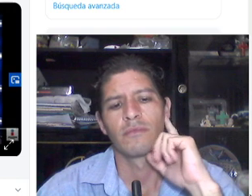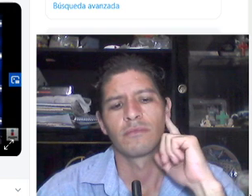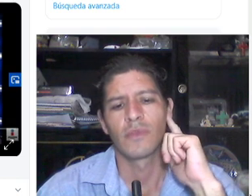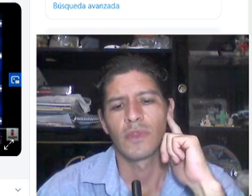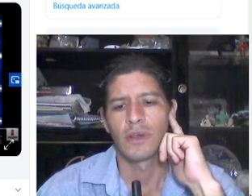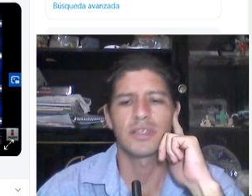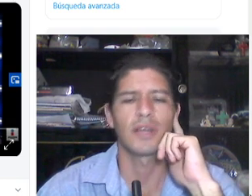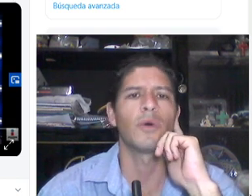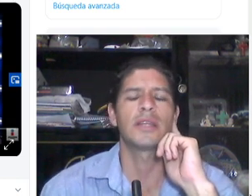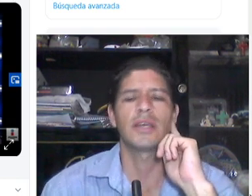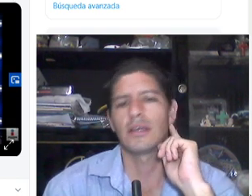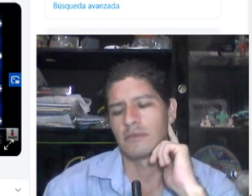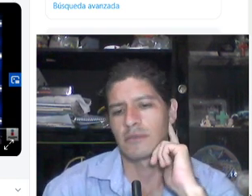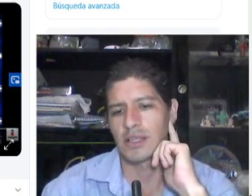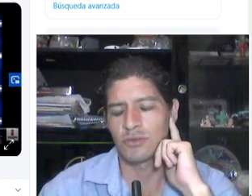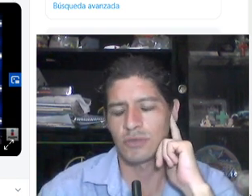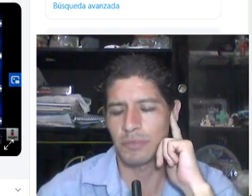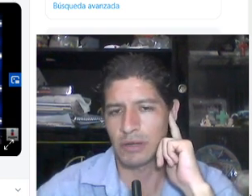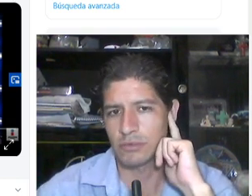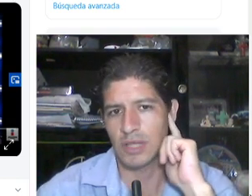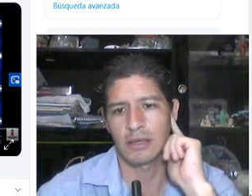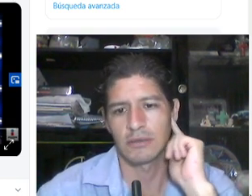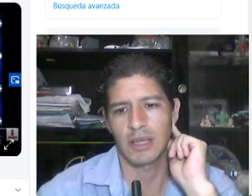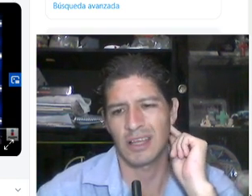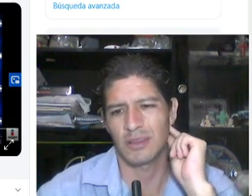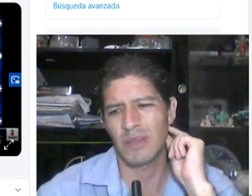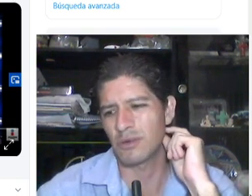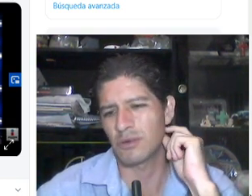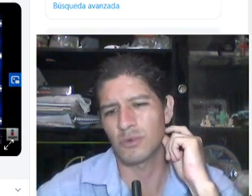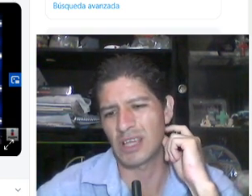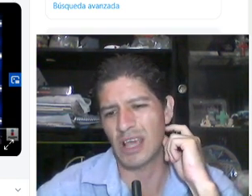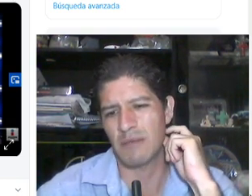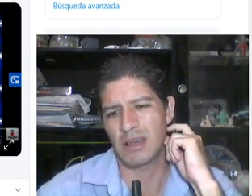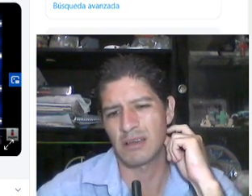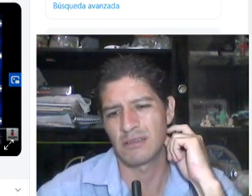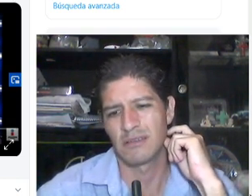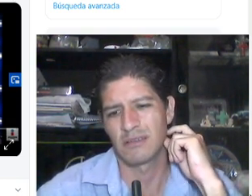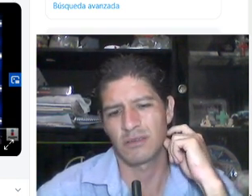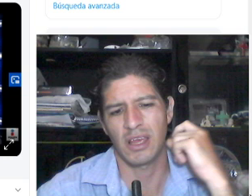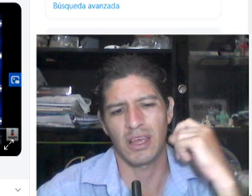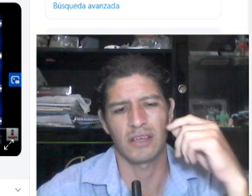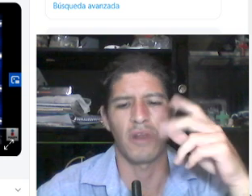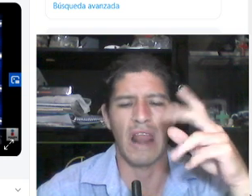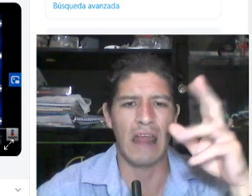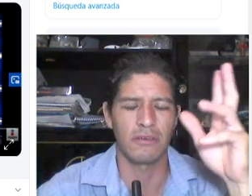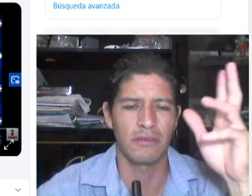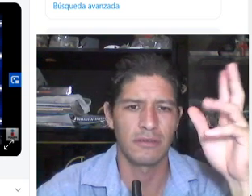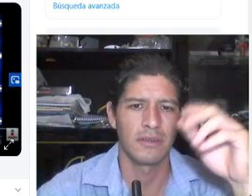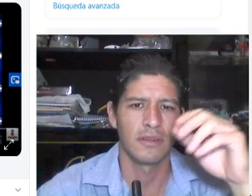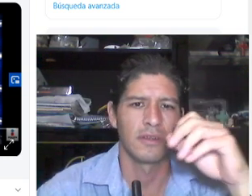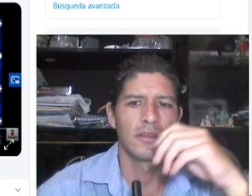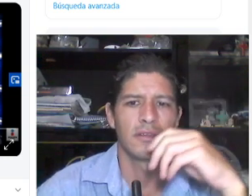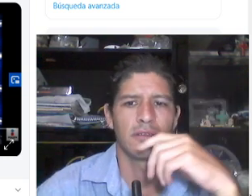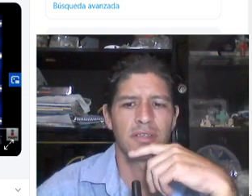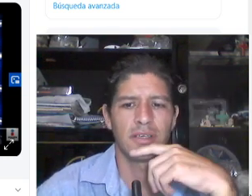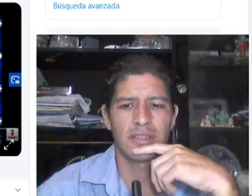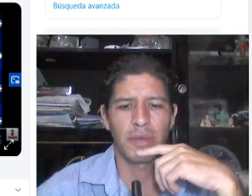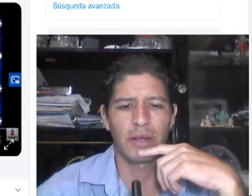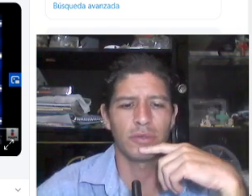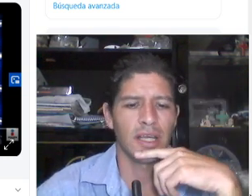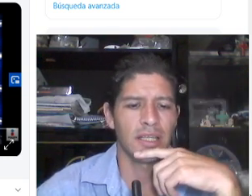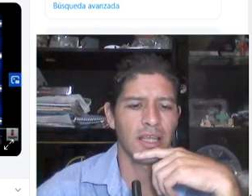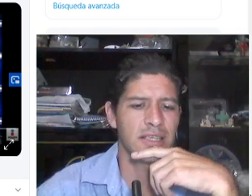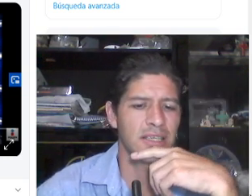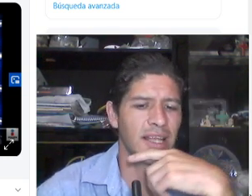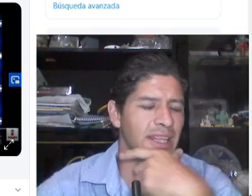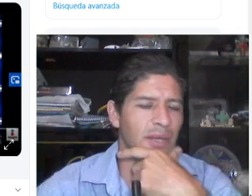como se llama este cuate que te hizo una pregunta que no me acuerdo como se llama creo que solano si esta